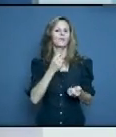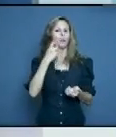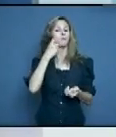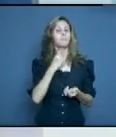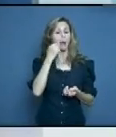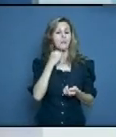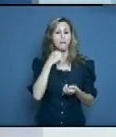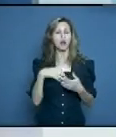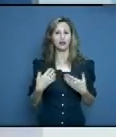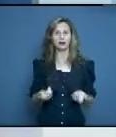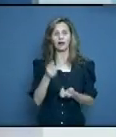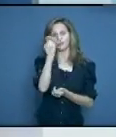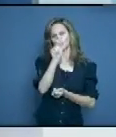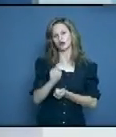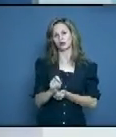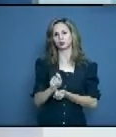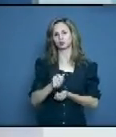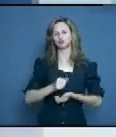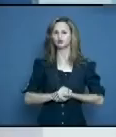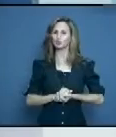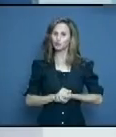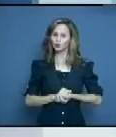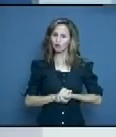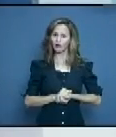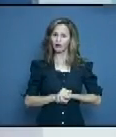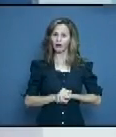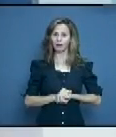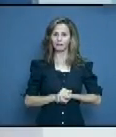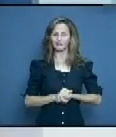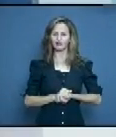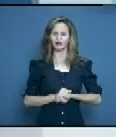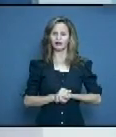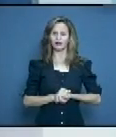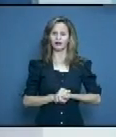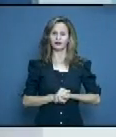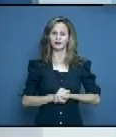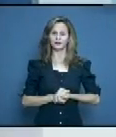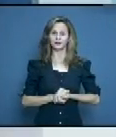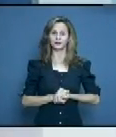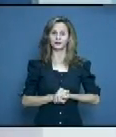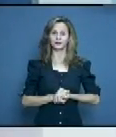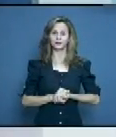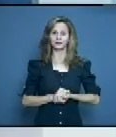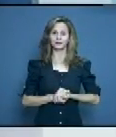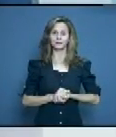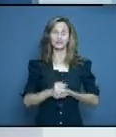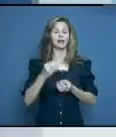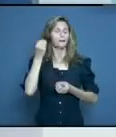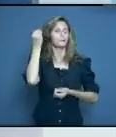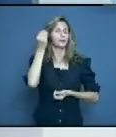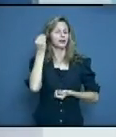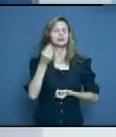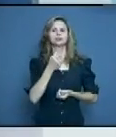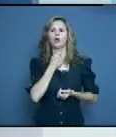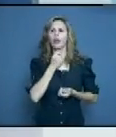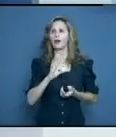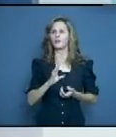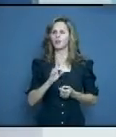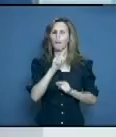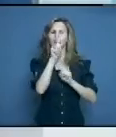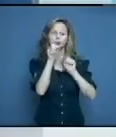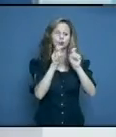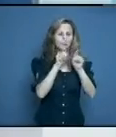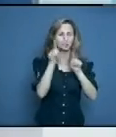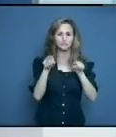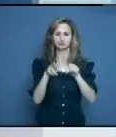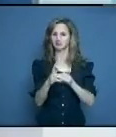urbano y tiene casos sin fuente. El caso sin fuente, yo pienso algunas veces que no han encuestado correctamente, que hay que seguir rastreando esos